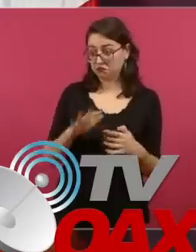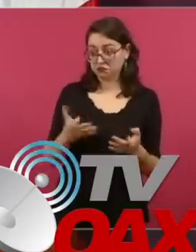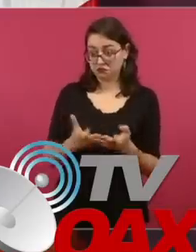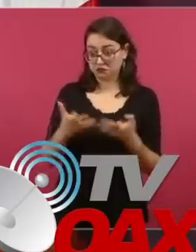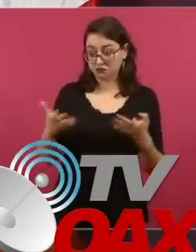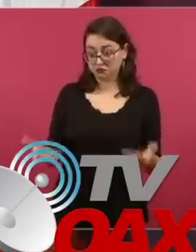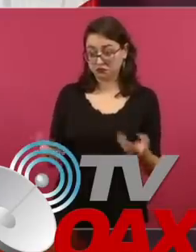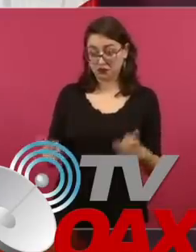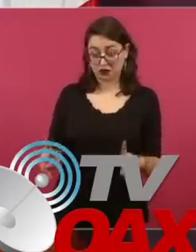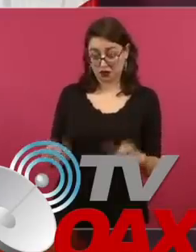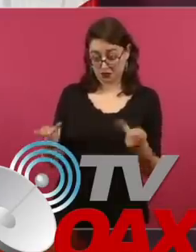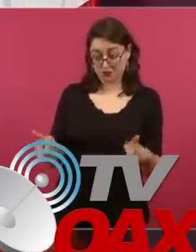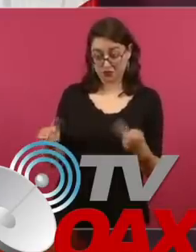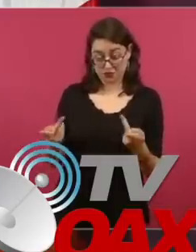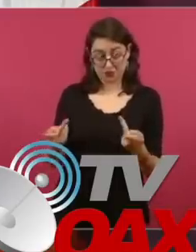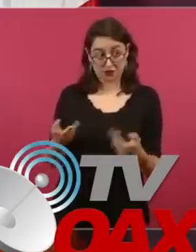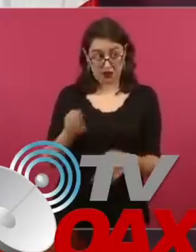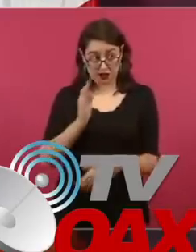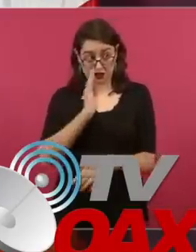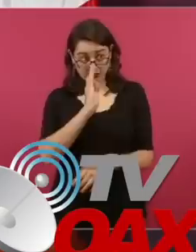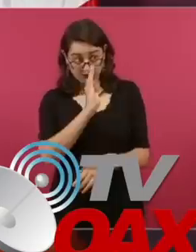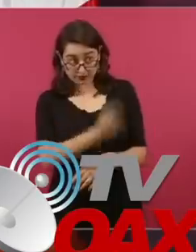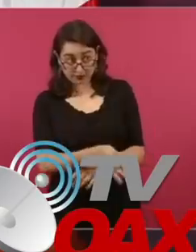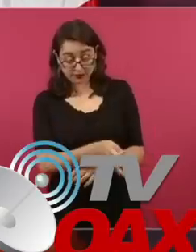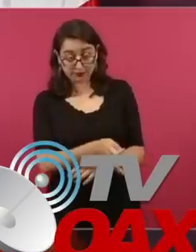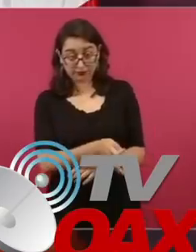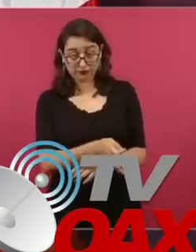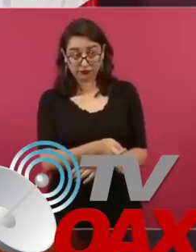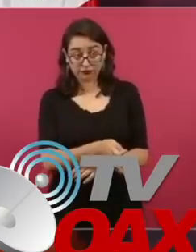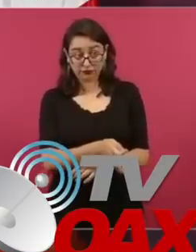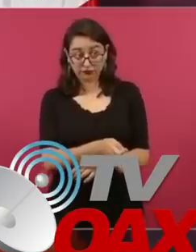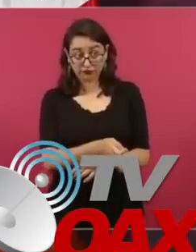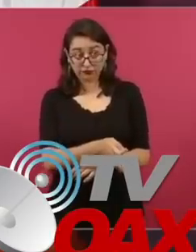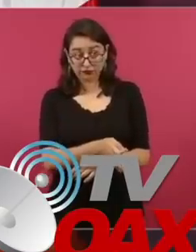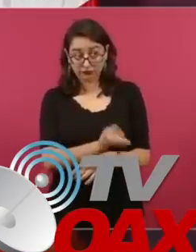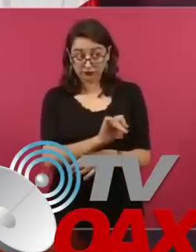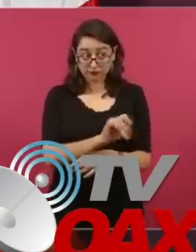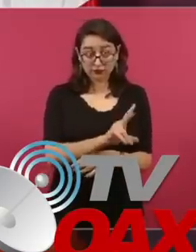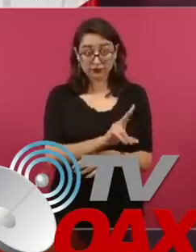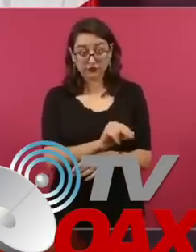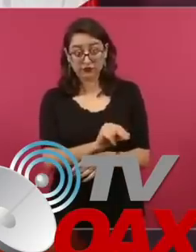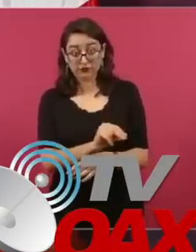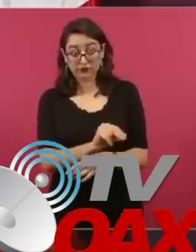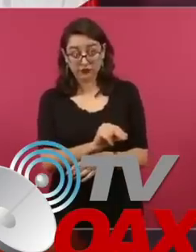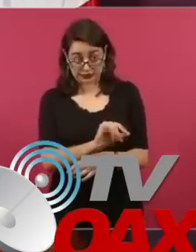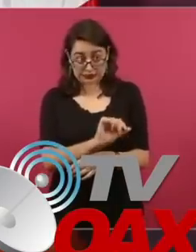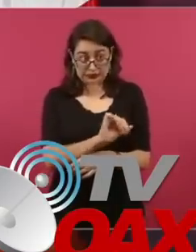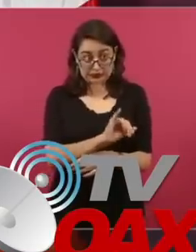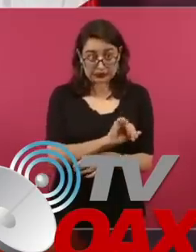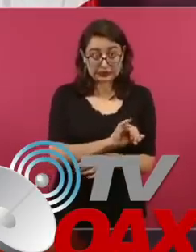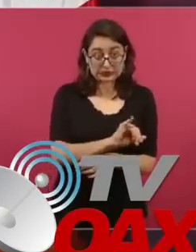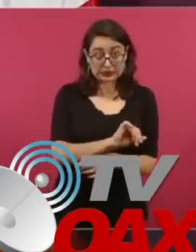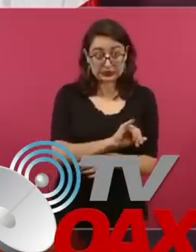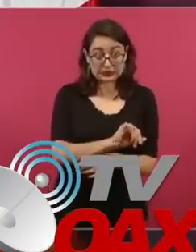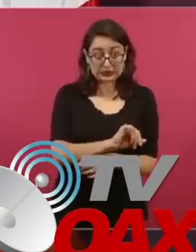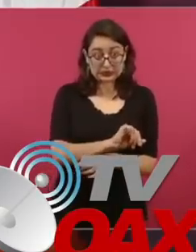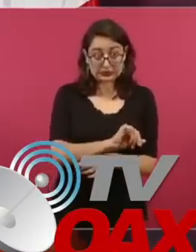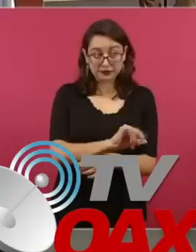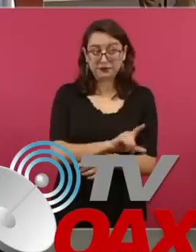Como todos los seres humanos, todos y mucho más